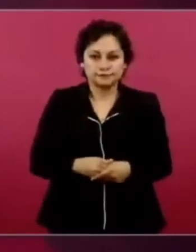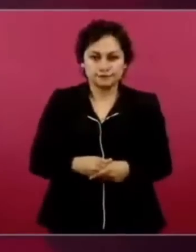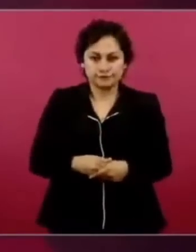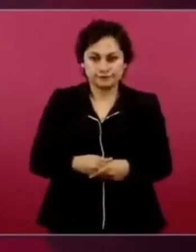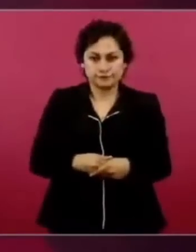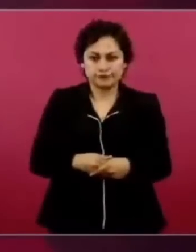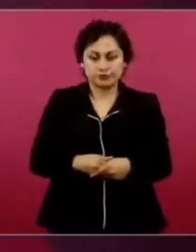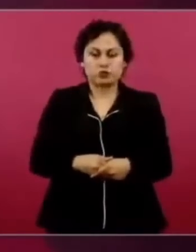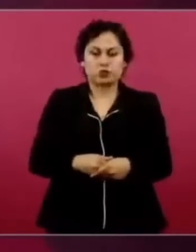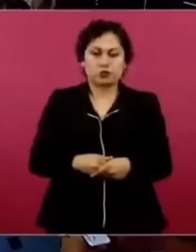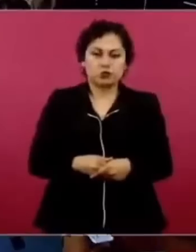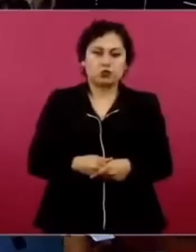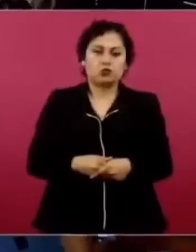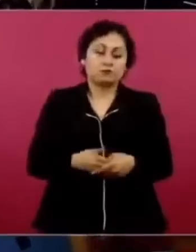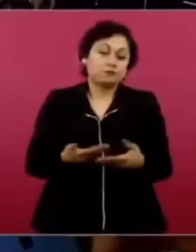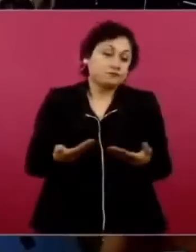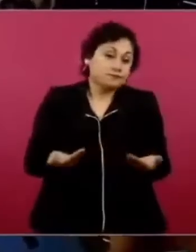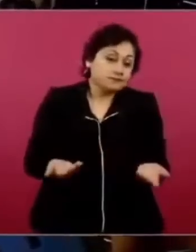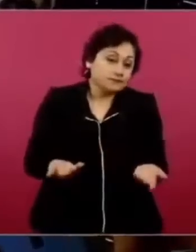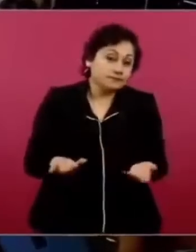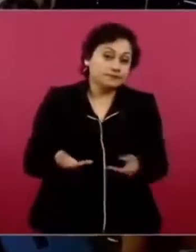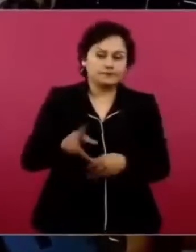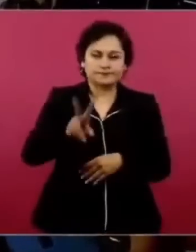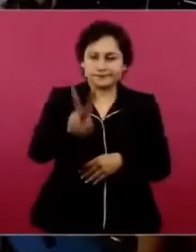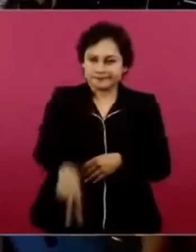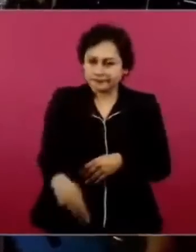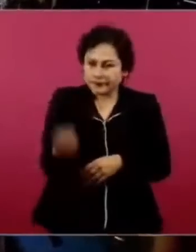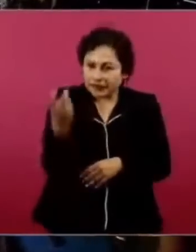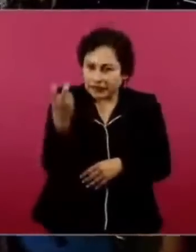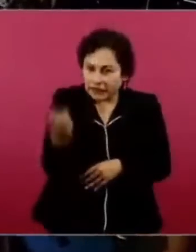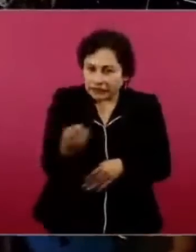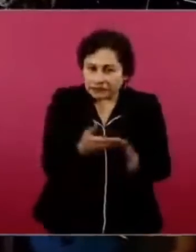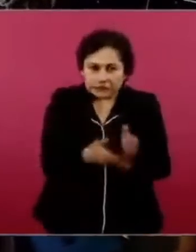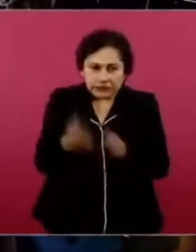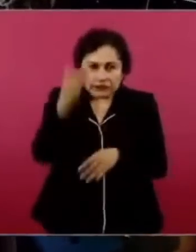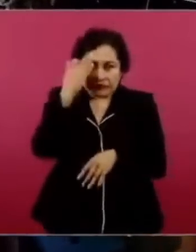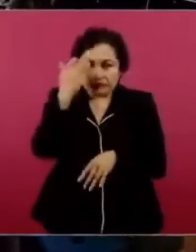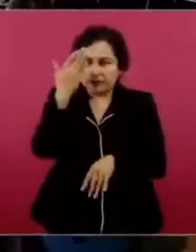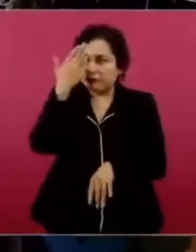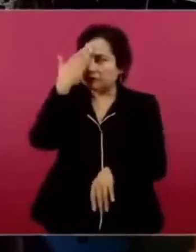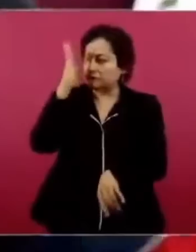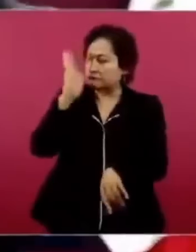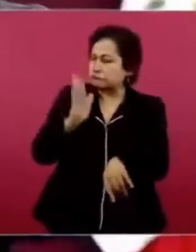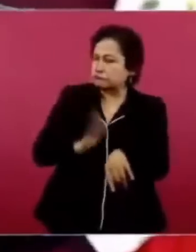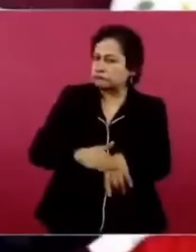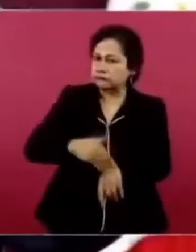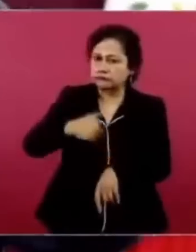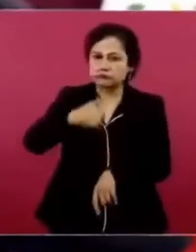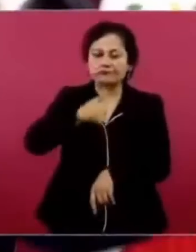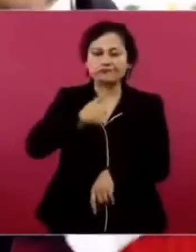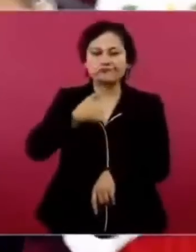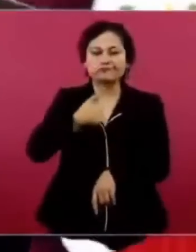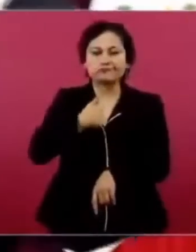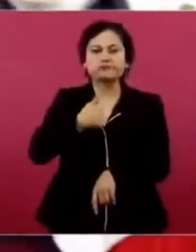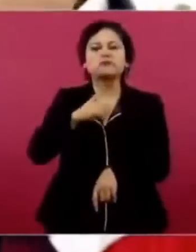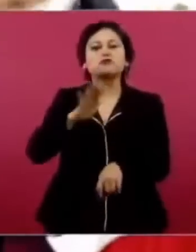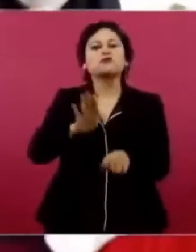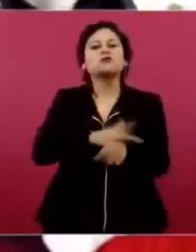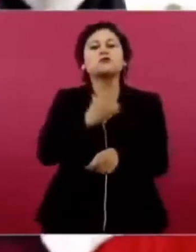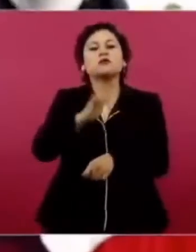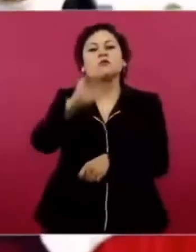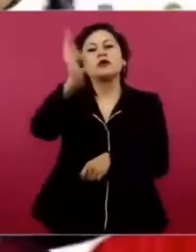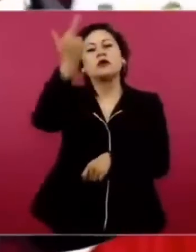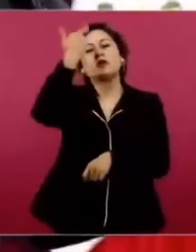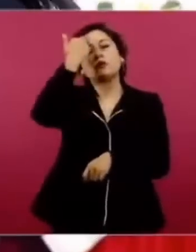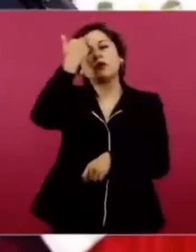Y bueno, no se me va a olvidar nunca un debate con Felipe